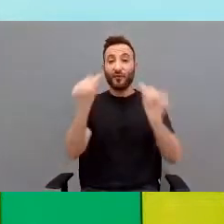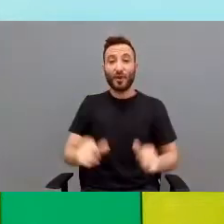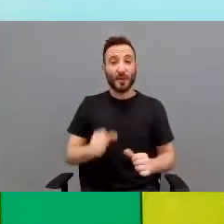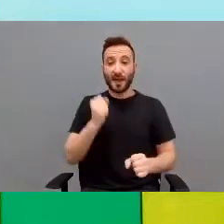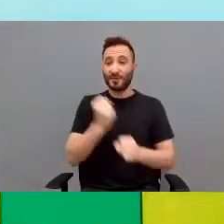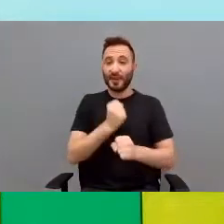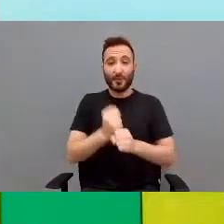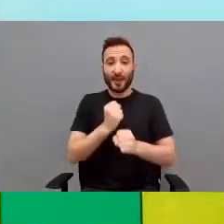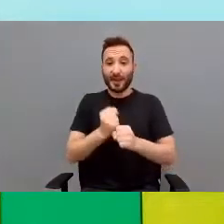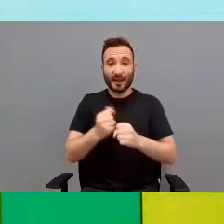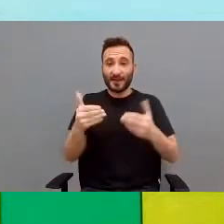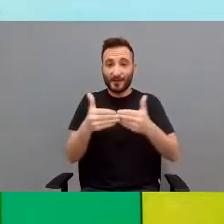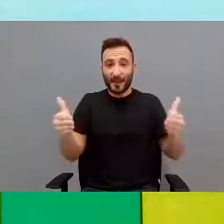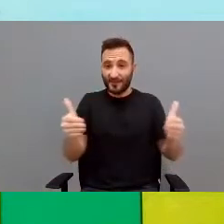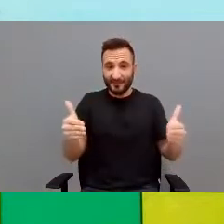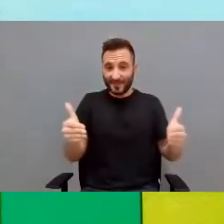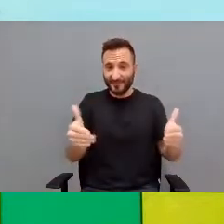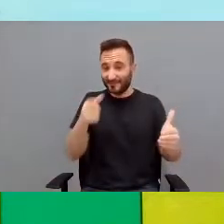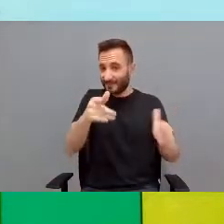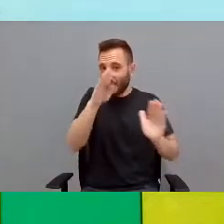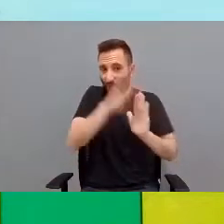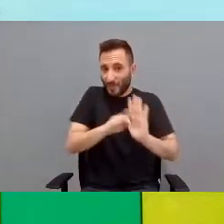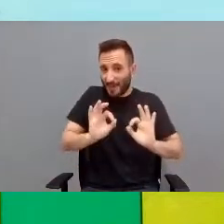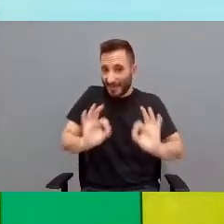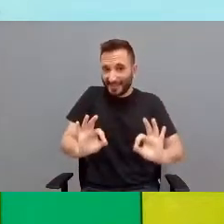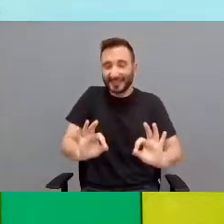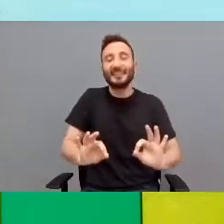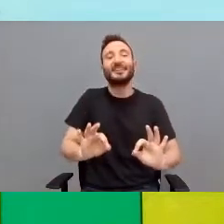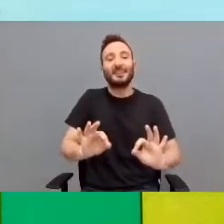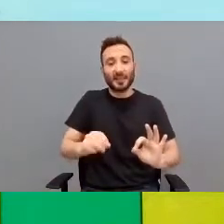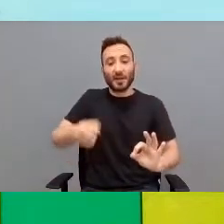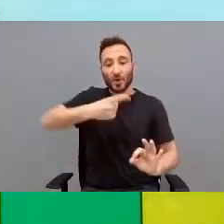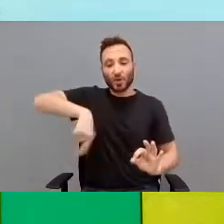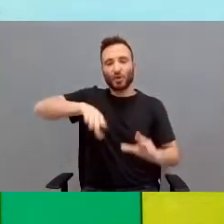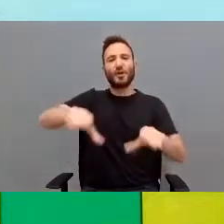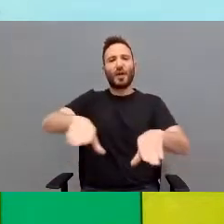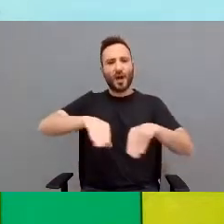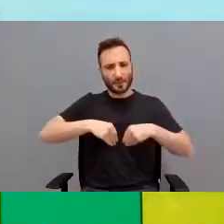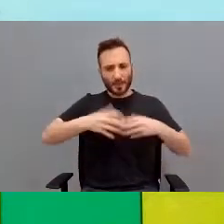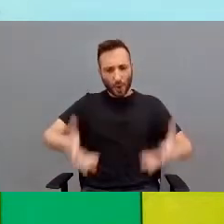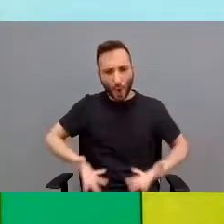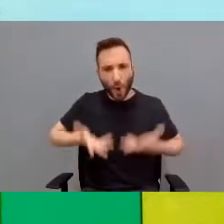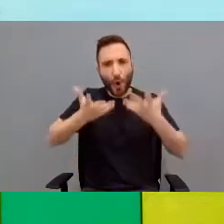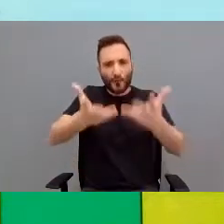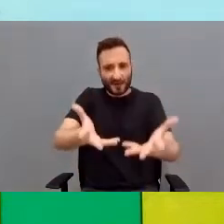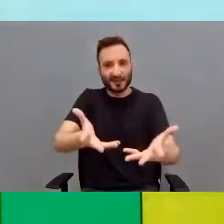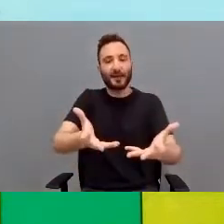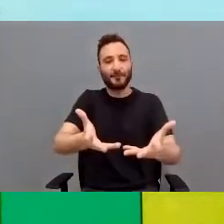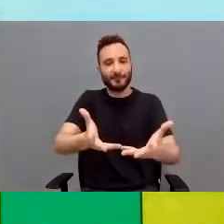forma en la que empieza este programa. Nosotros lo ofertamos y